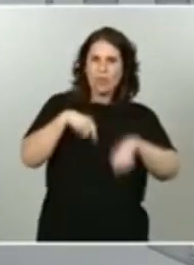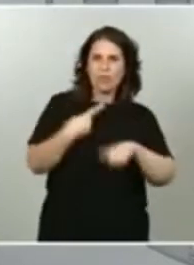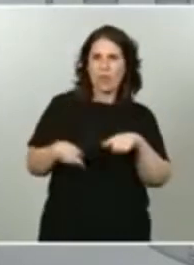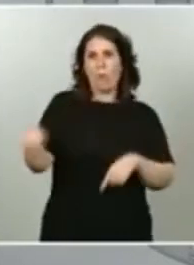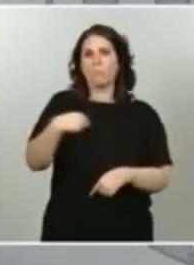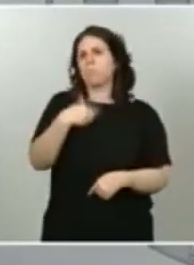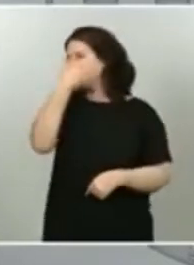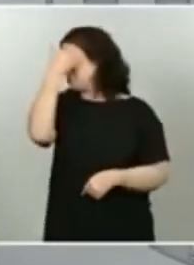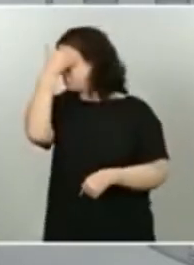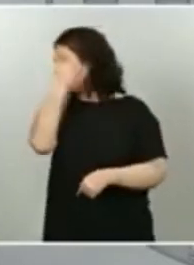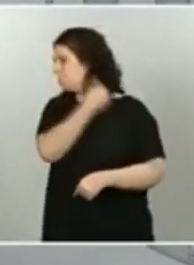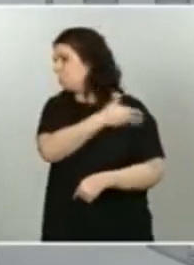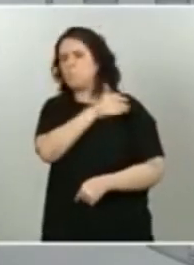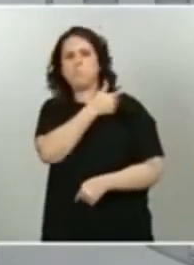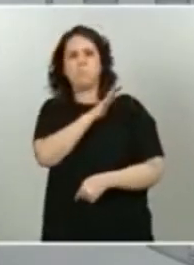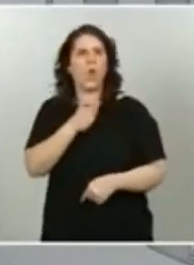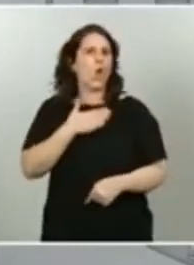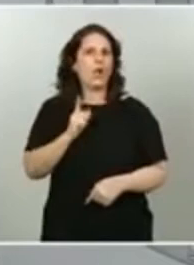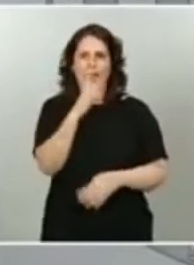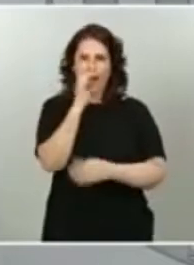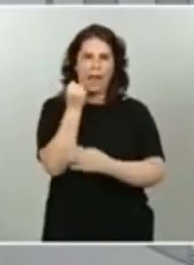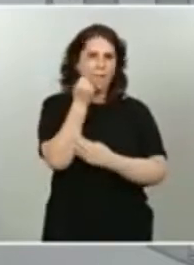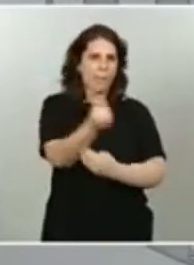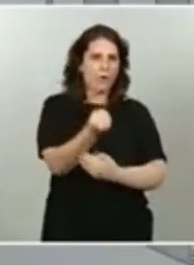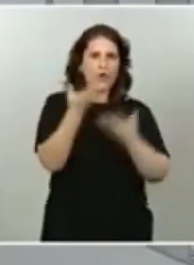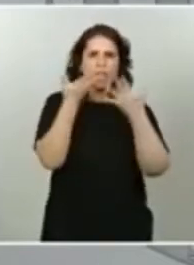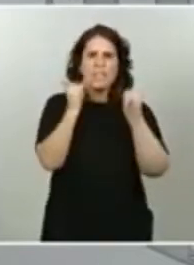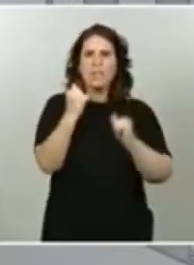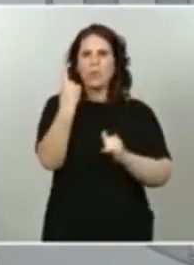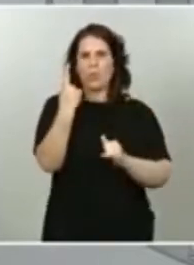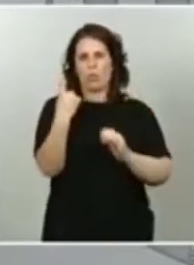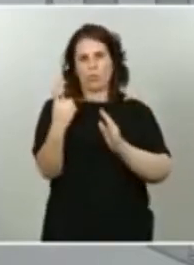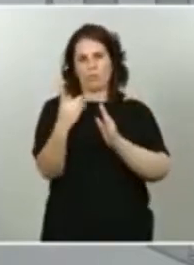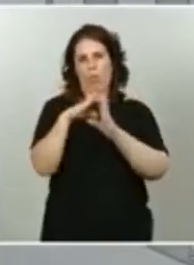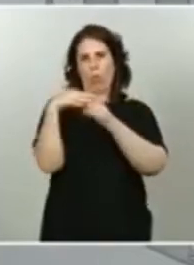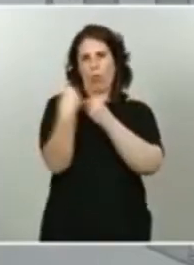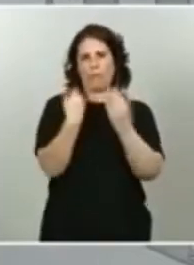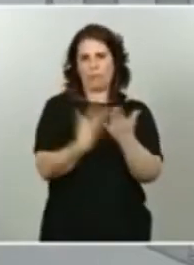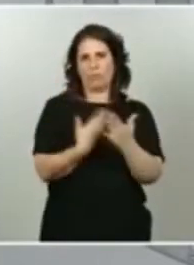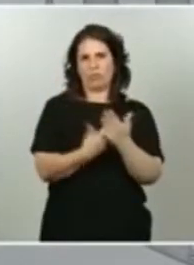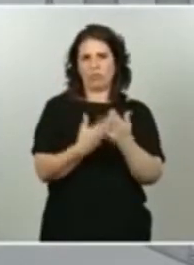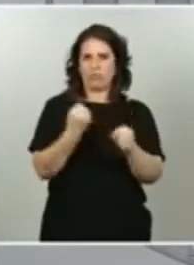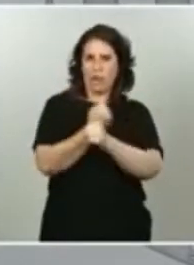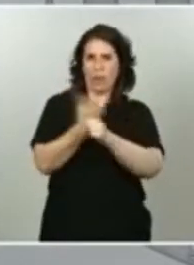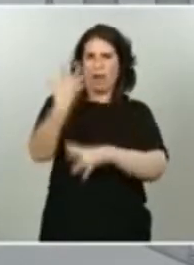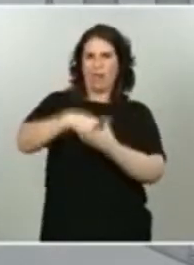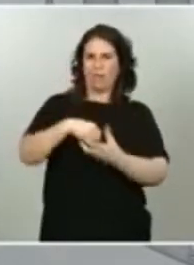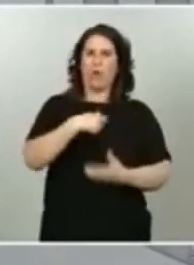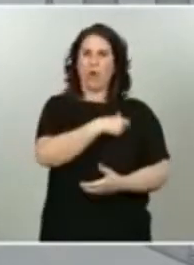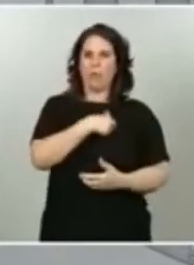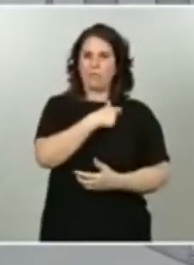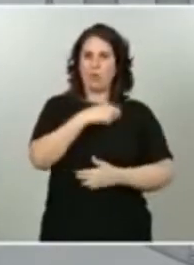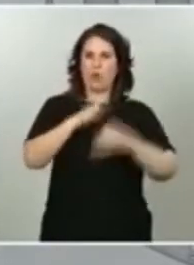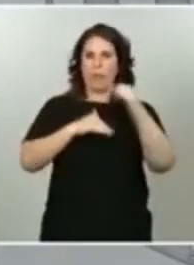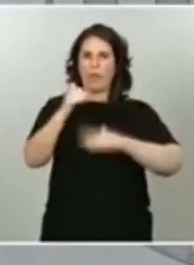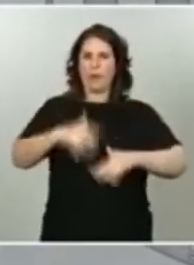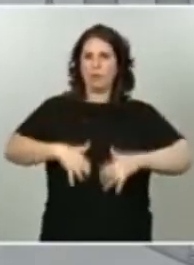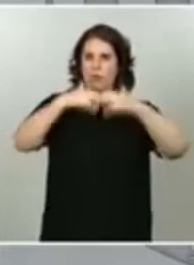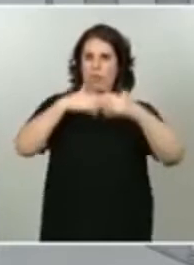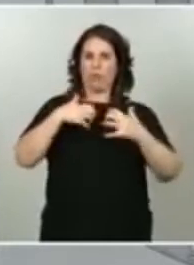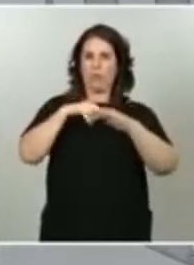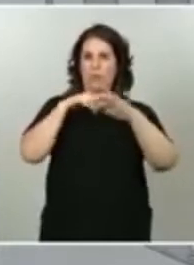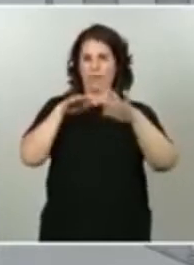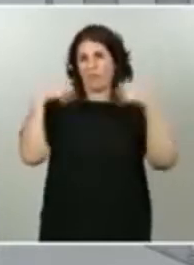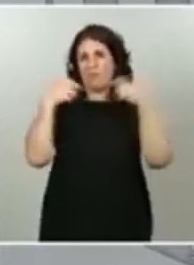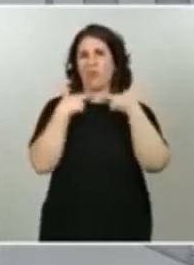apoyar por ahora ninguno de los documentos que se habían trabajado en la Comisión de Reconstrucción del Congreso. Pero